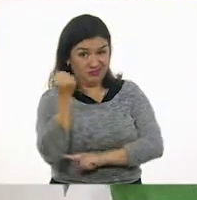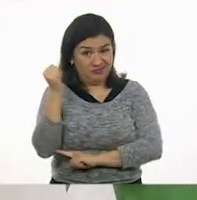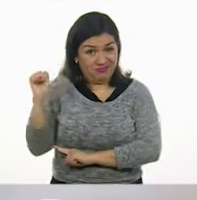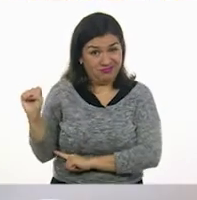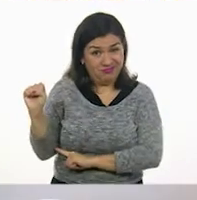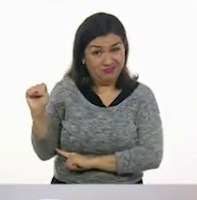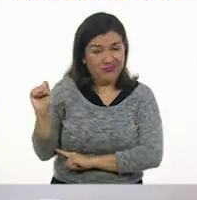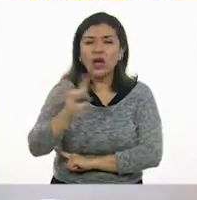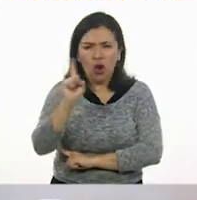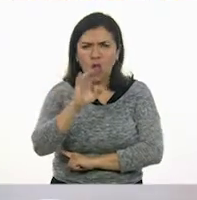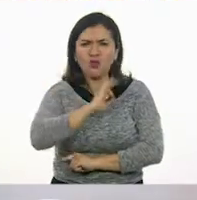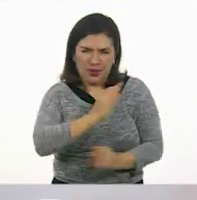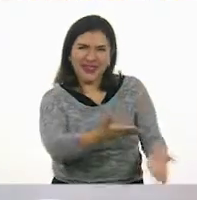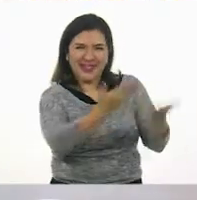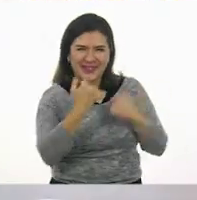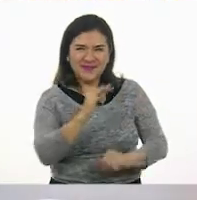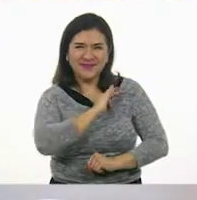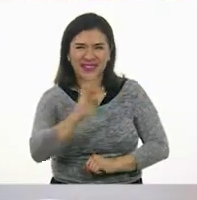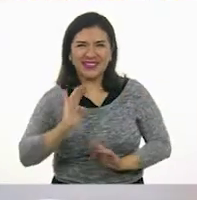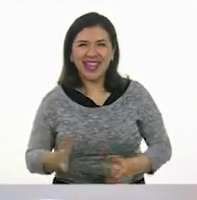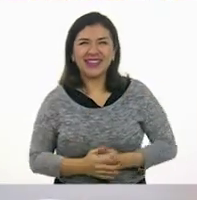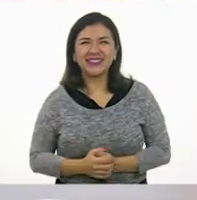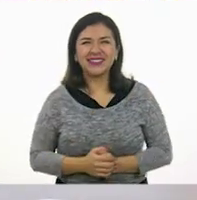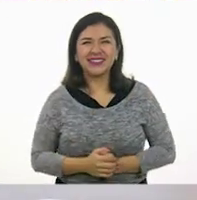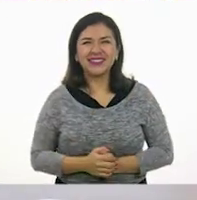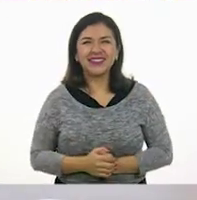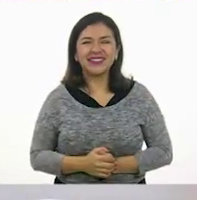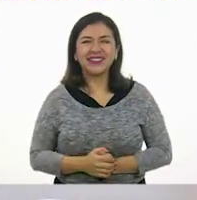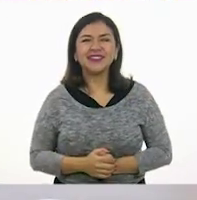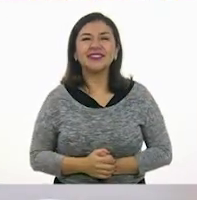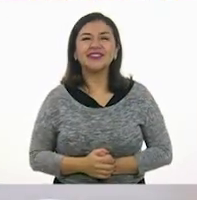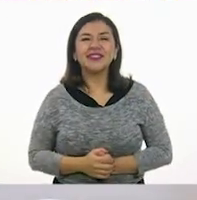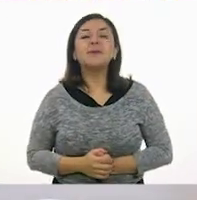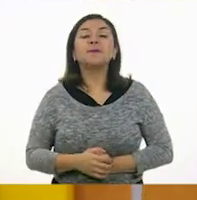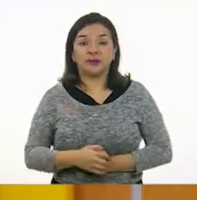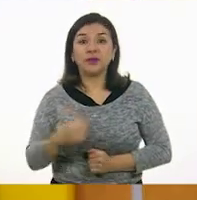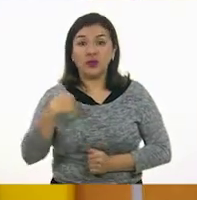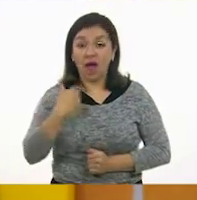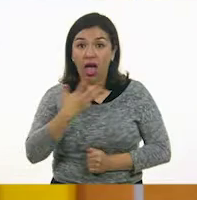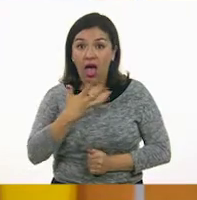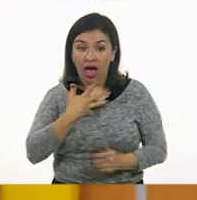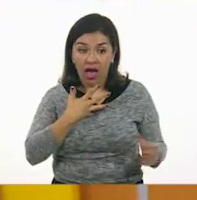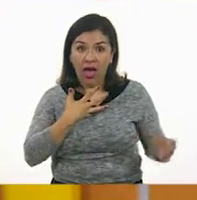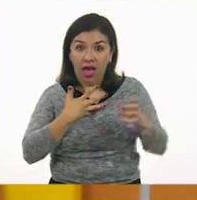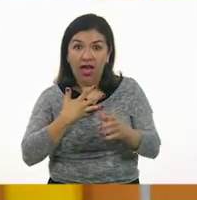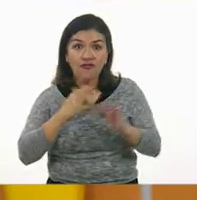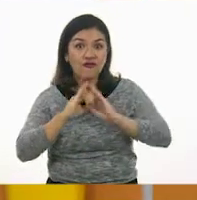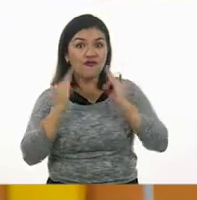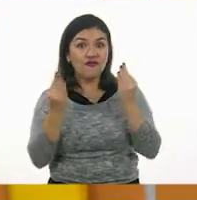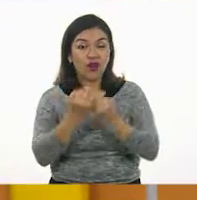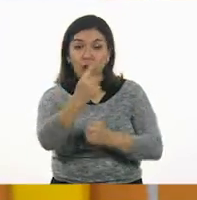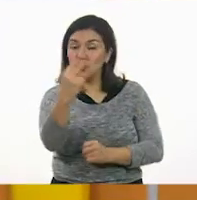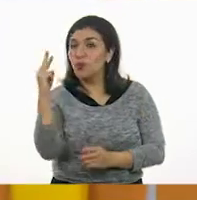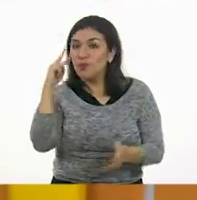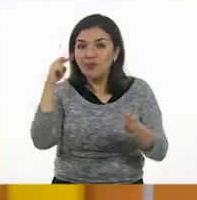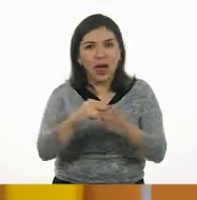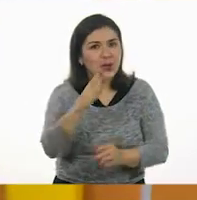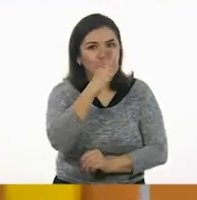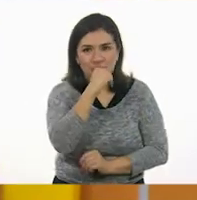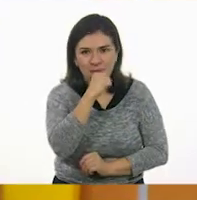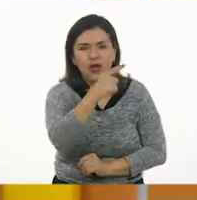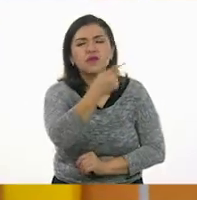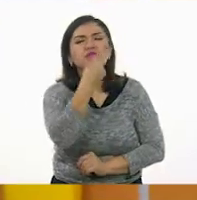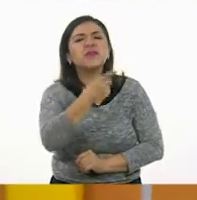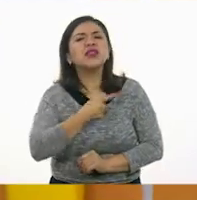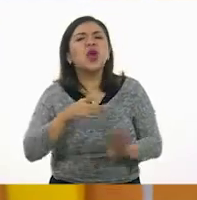volteate. Ya me puedo voltear. puedes voltear. Muy bien, a ver. Ok. Ya tomé un cuerpo geométrico, aquí lo tengo en mi espalda, pero tú me tienes que decir